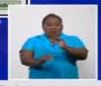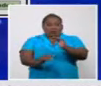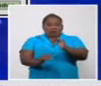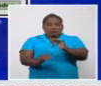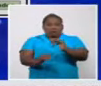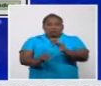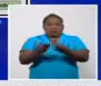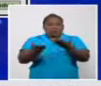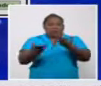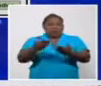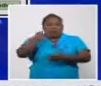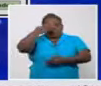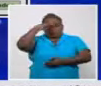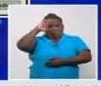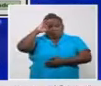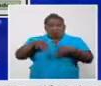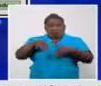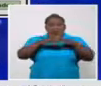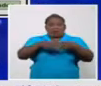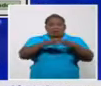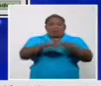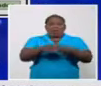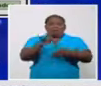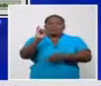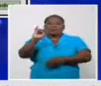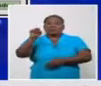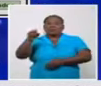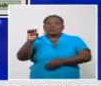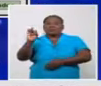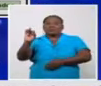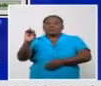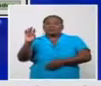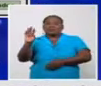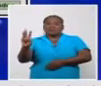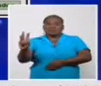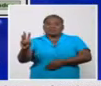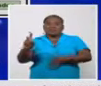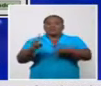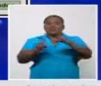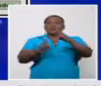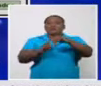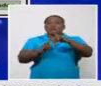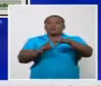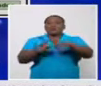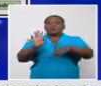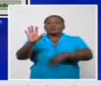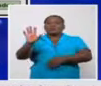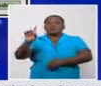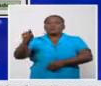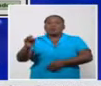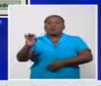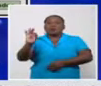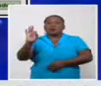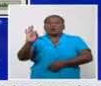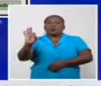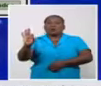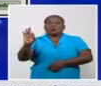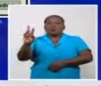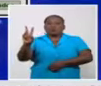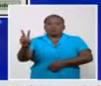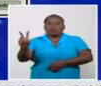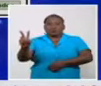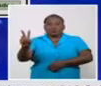Granma con 6,73 y las Tunas con 5,82 Cuba con una tasa de